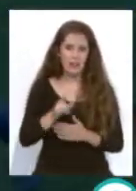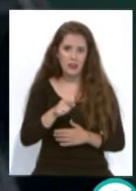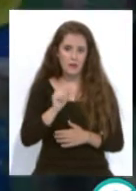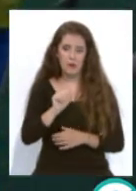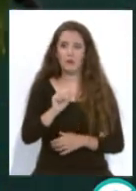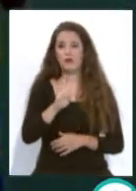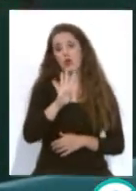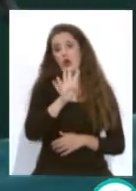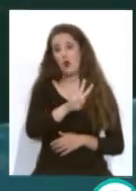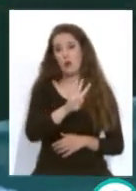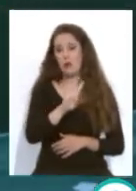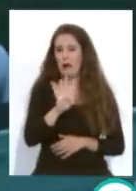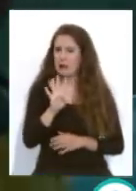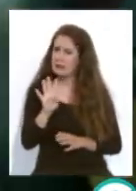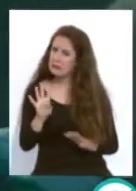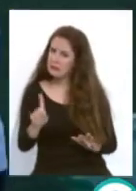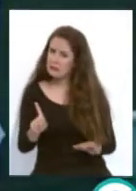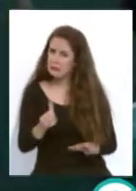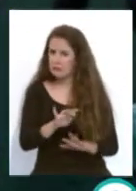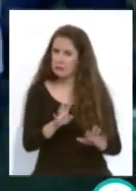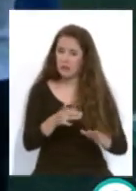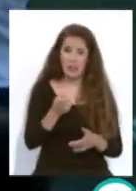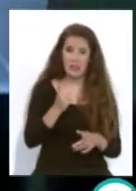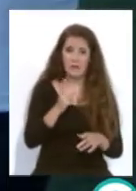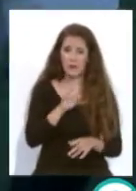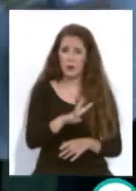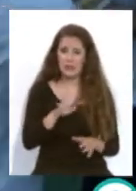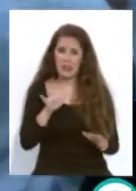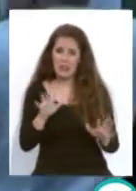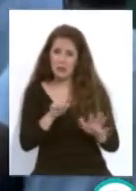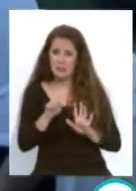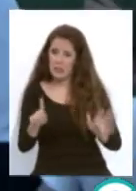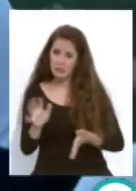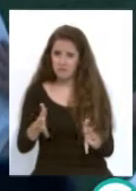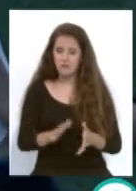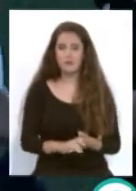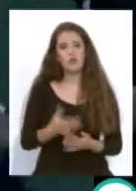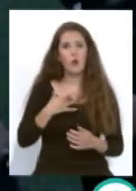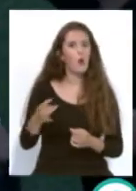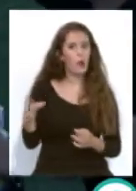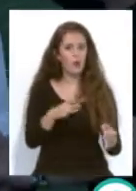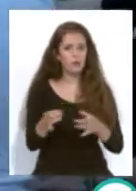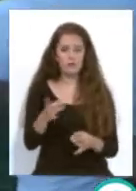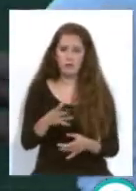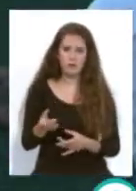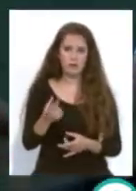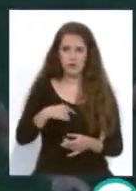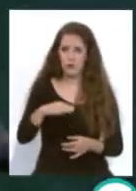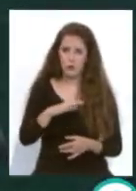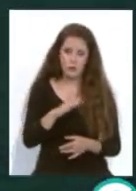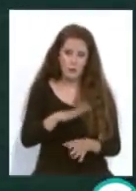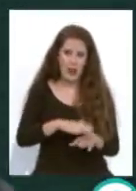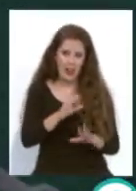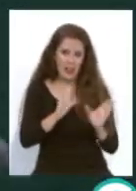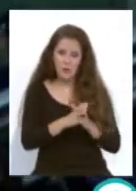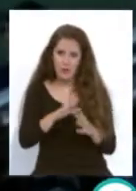40 iba un minuto un minuto y medio del segundo tiempo eso fue un golpe un mazazo para el equipo local yo